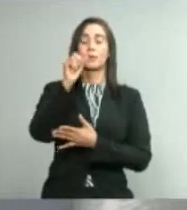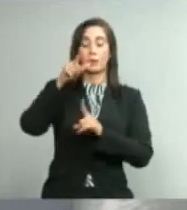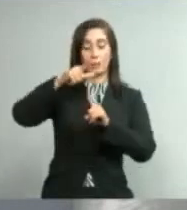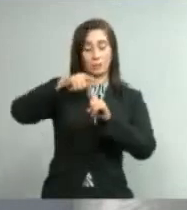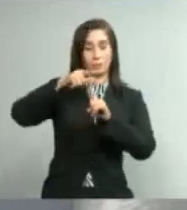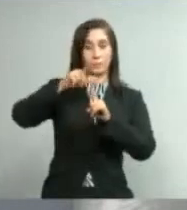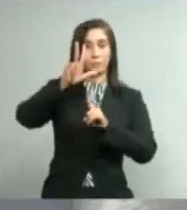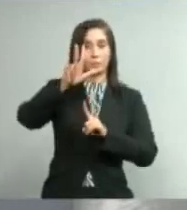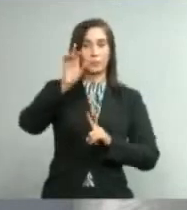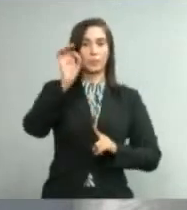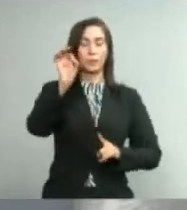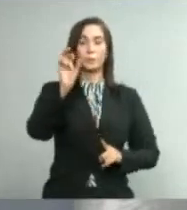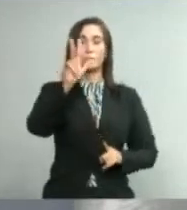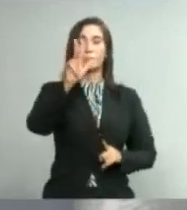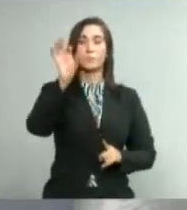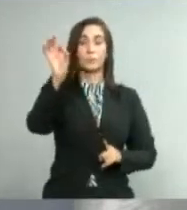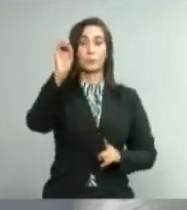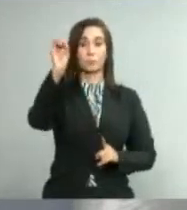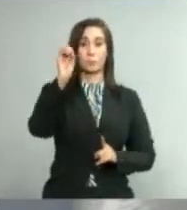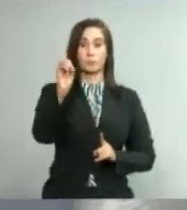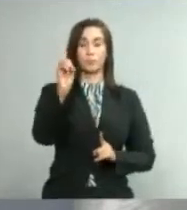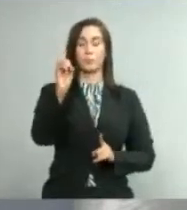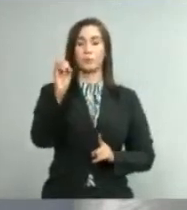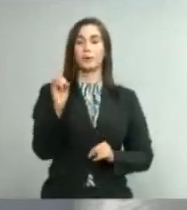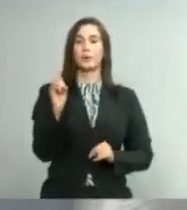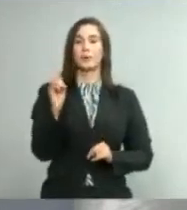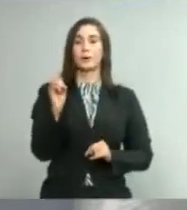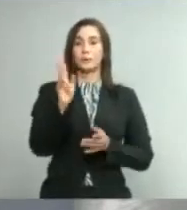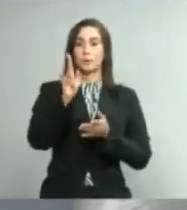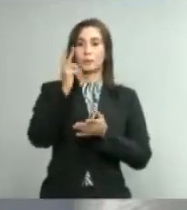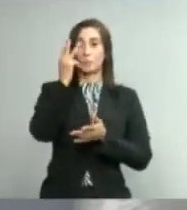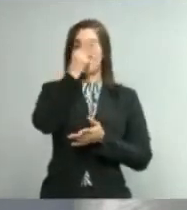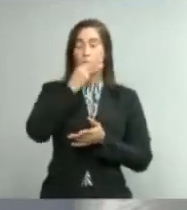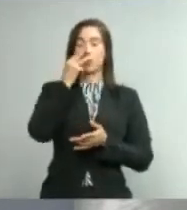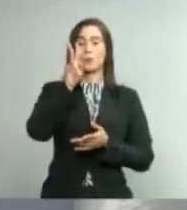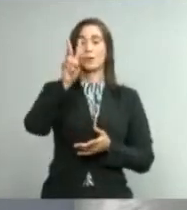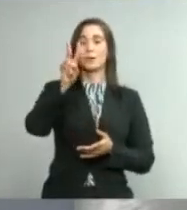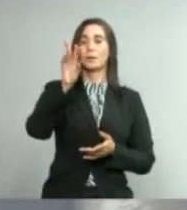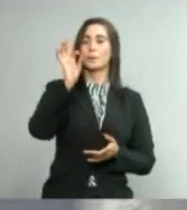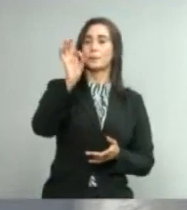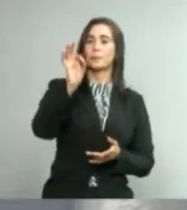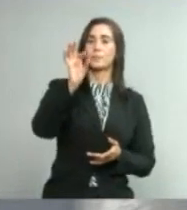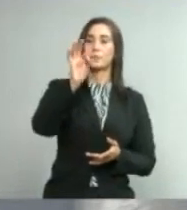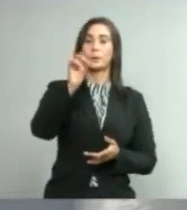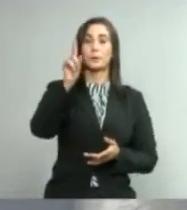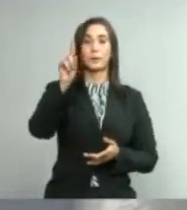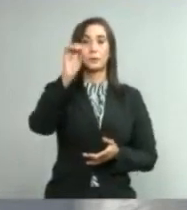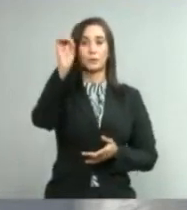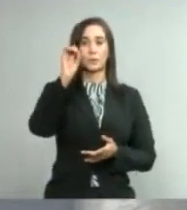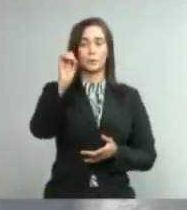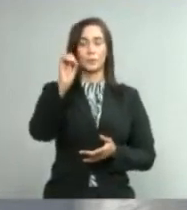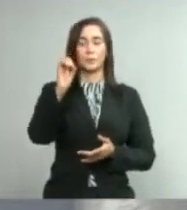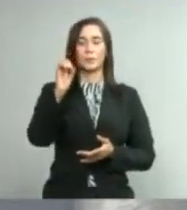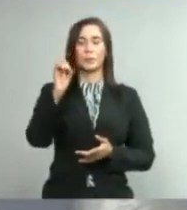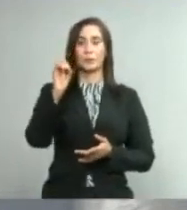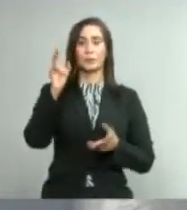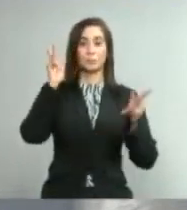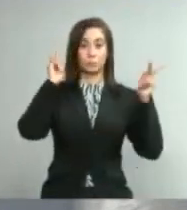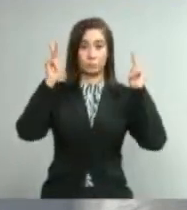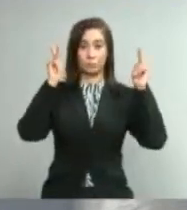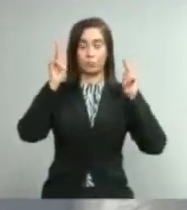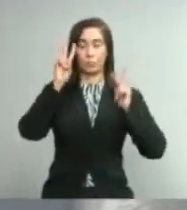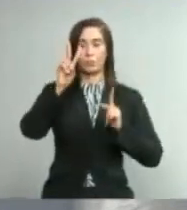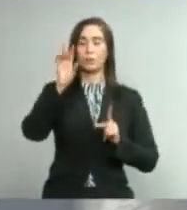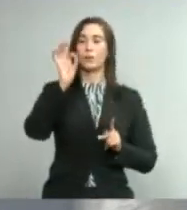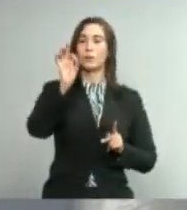Cristóbal 3.39%, Moca 2.91%, Puerto Plata